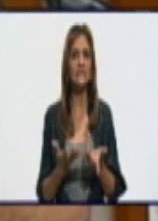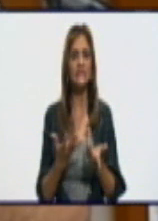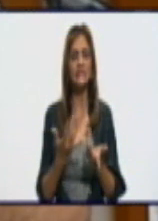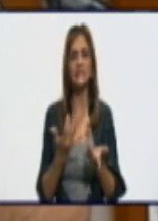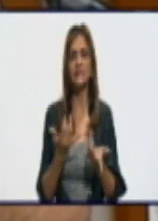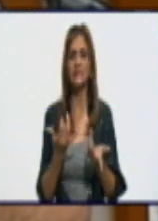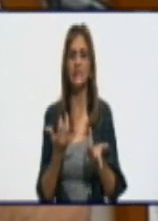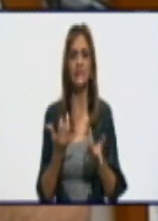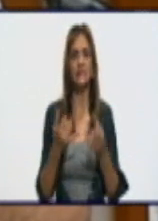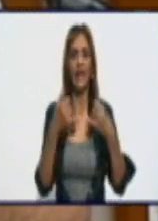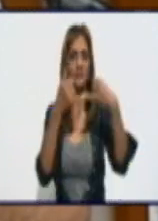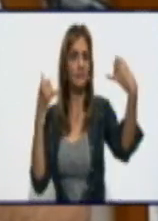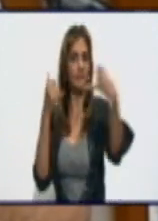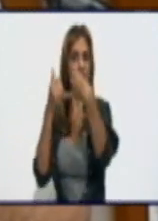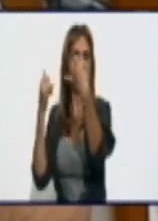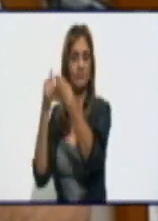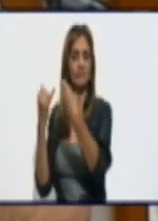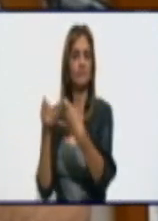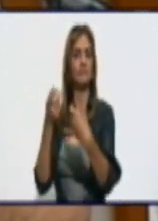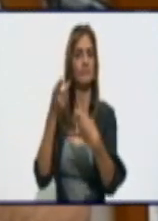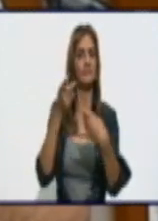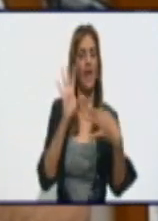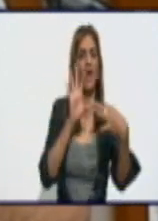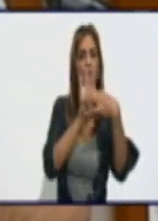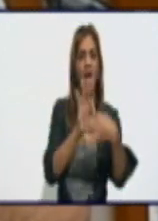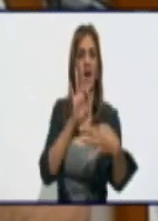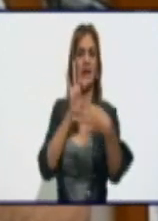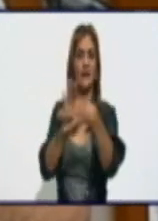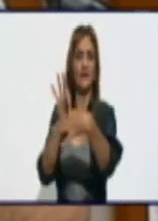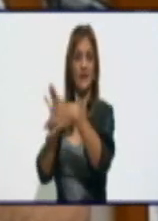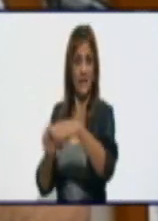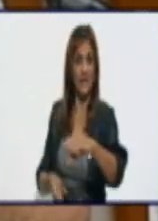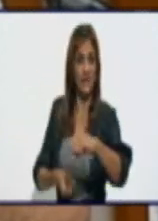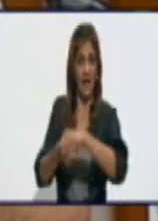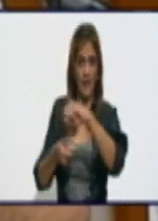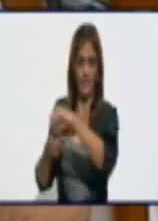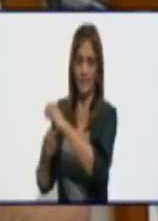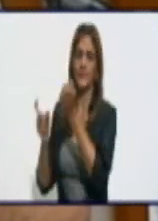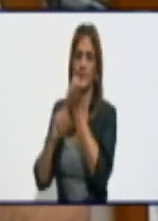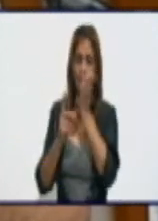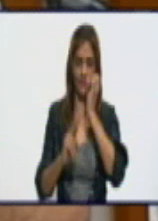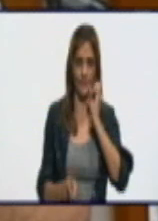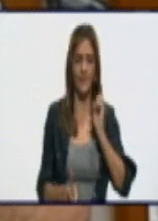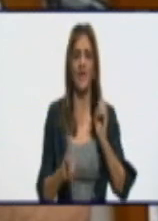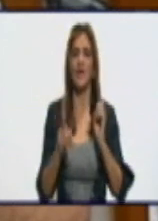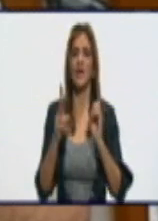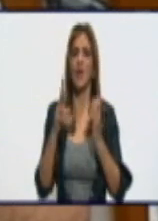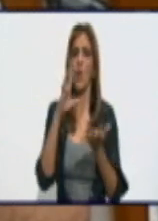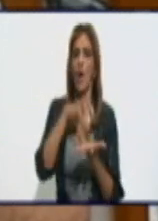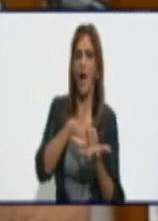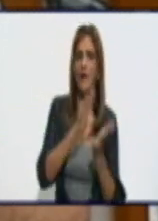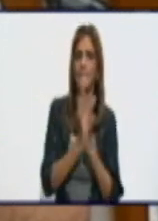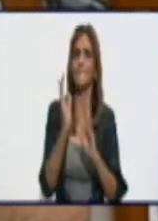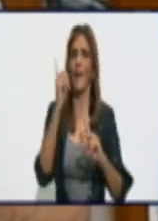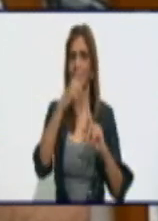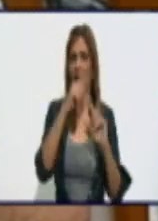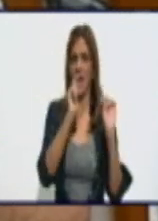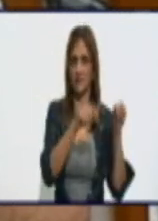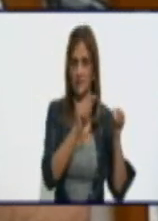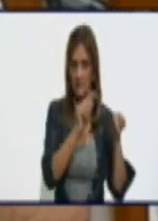termoeléctricas del país, ubicada la 3 en la zona occidental, dígase Matanza, la termoeléctrica Antonio Guitera,